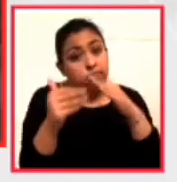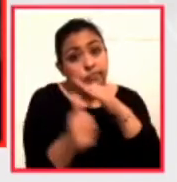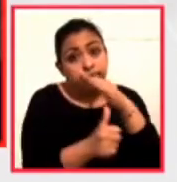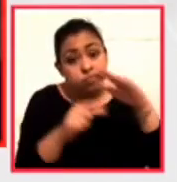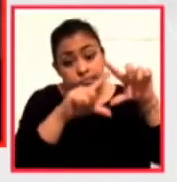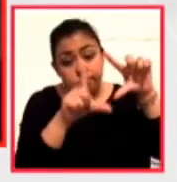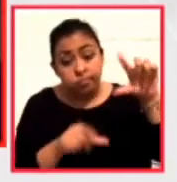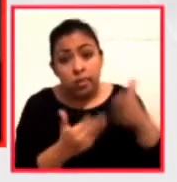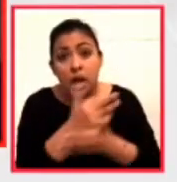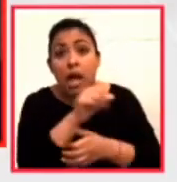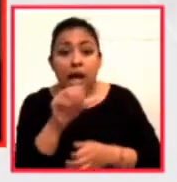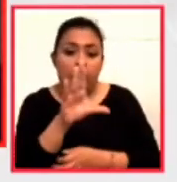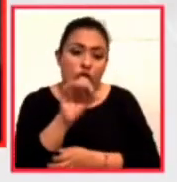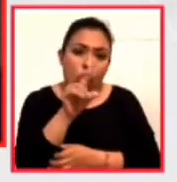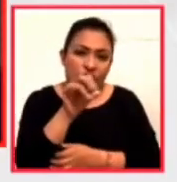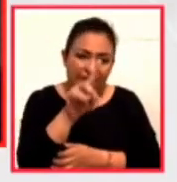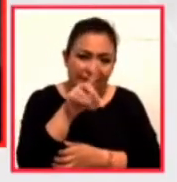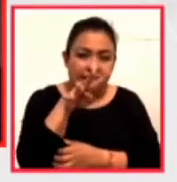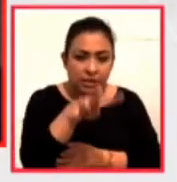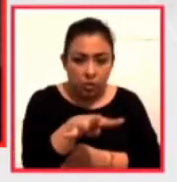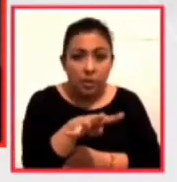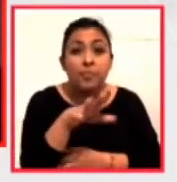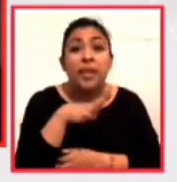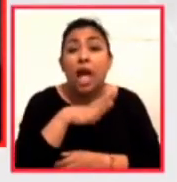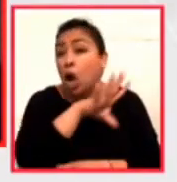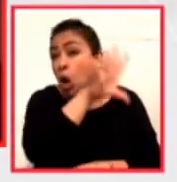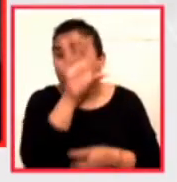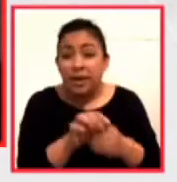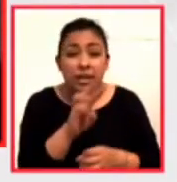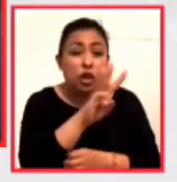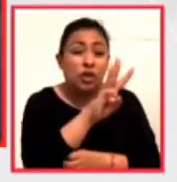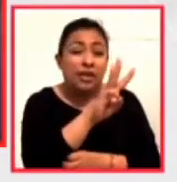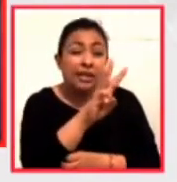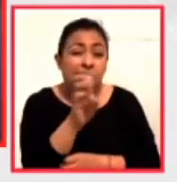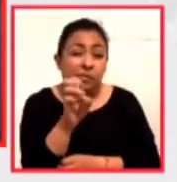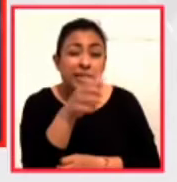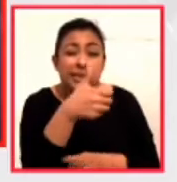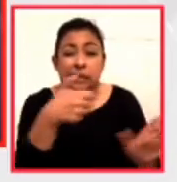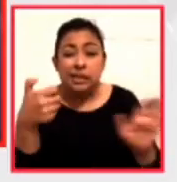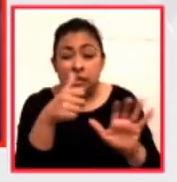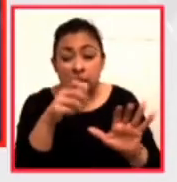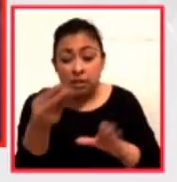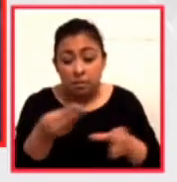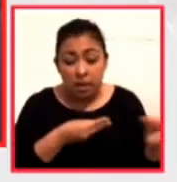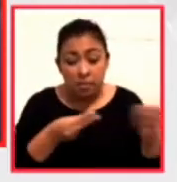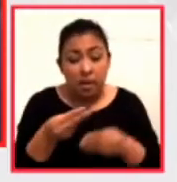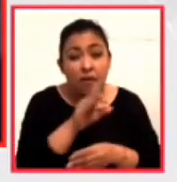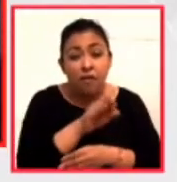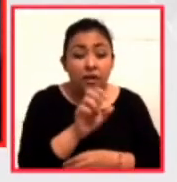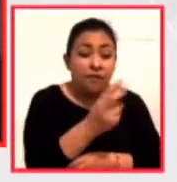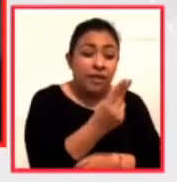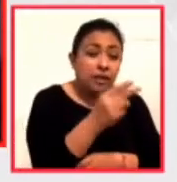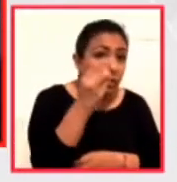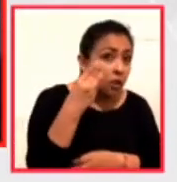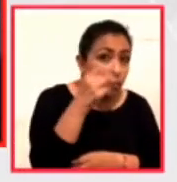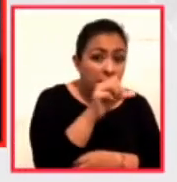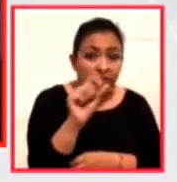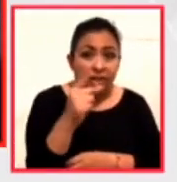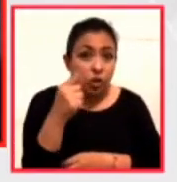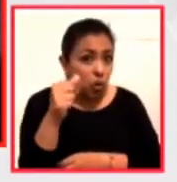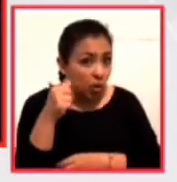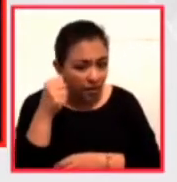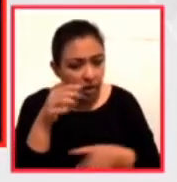-19 de 3.600 postulaciones recibidas entre el 25 de marzo y el 21 de abril en las